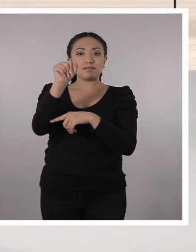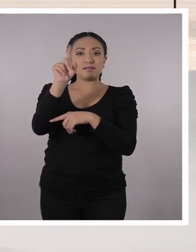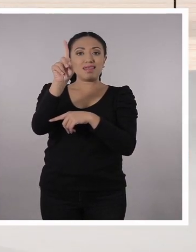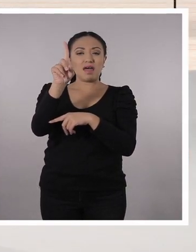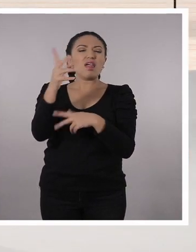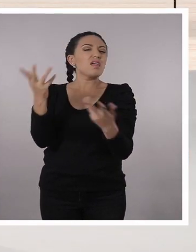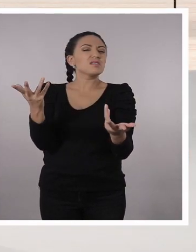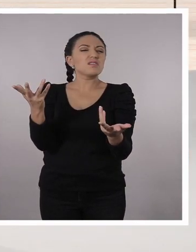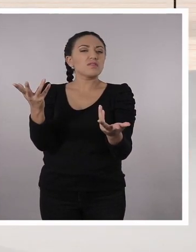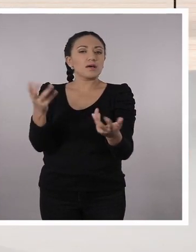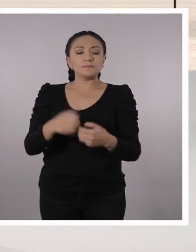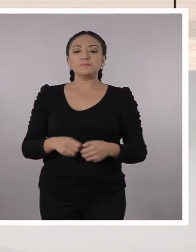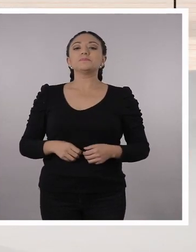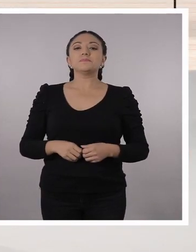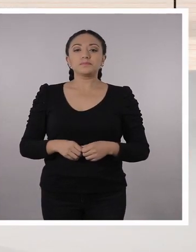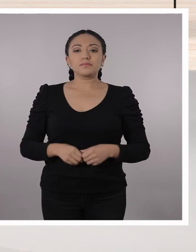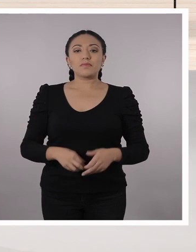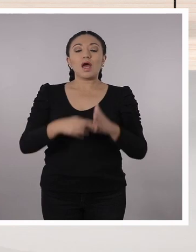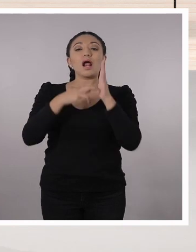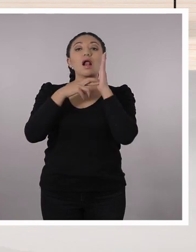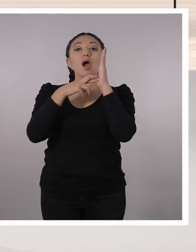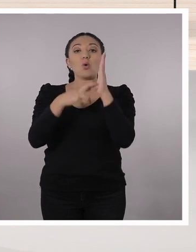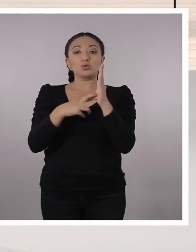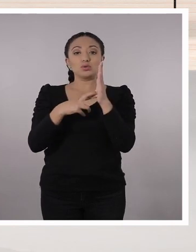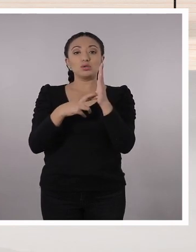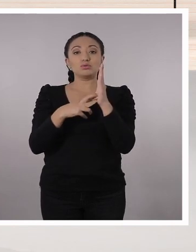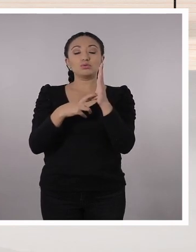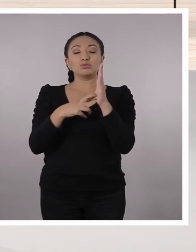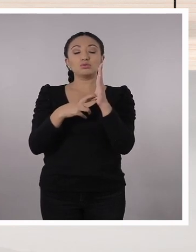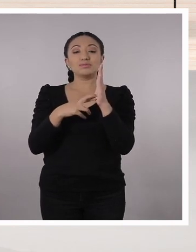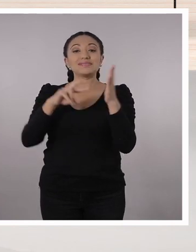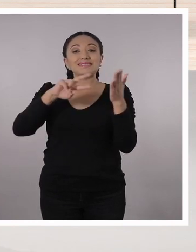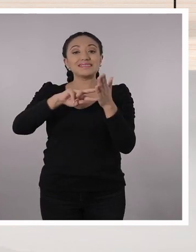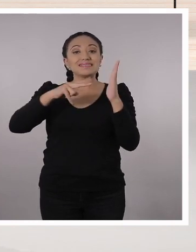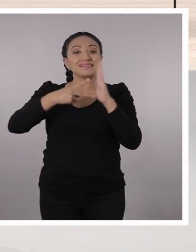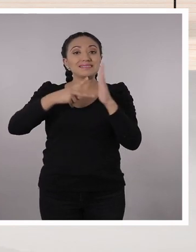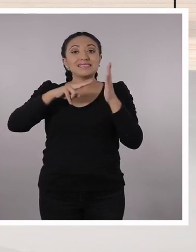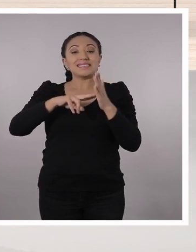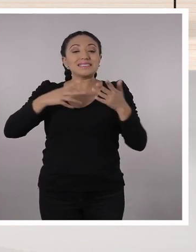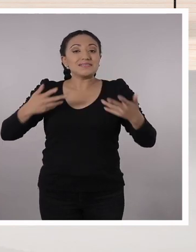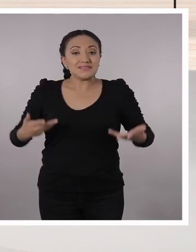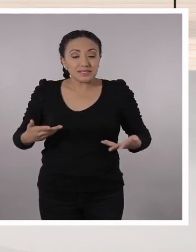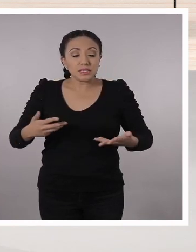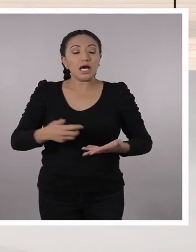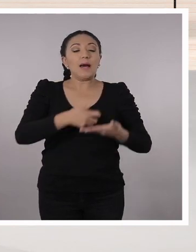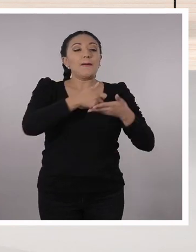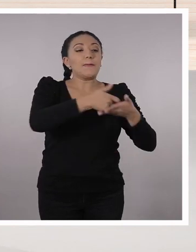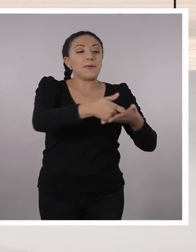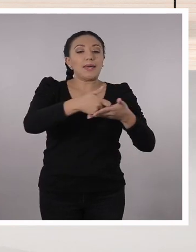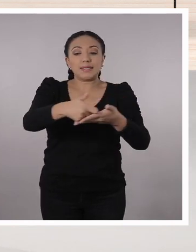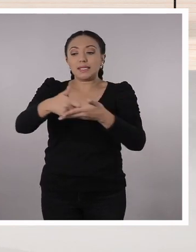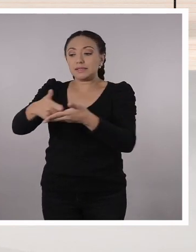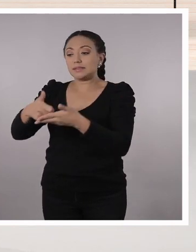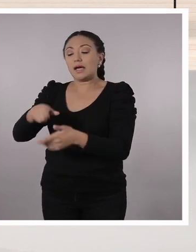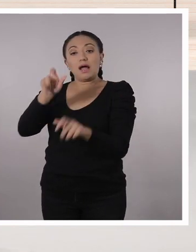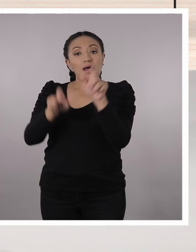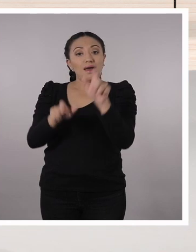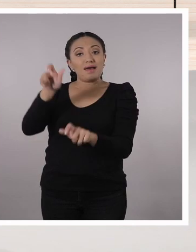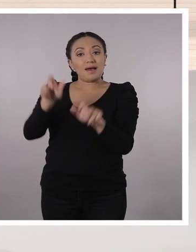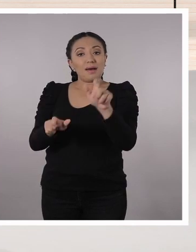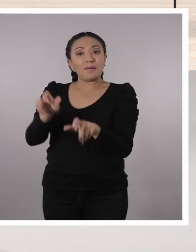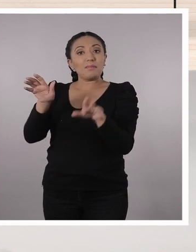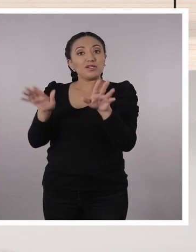Los recursos sirven para el bienestar o para el desarrollo de las personas mediante